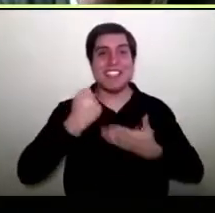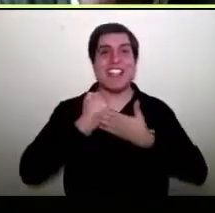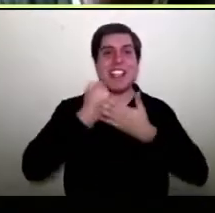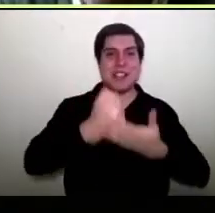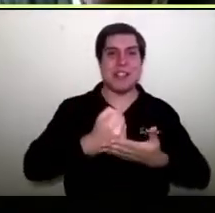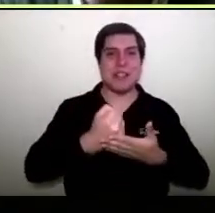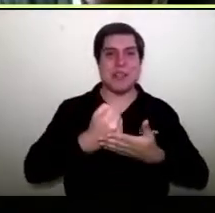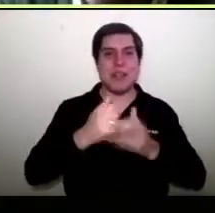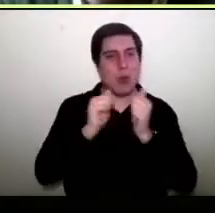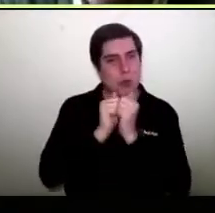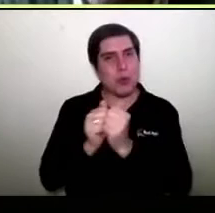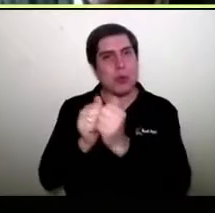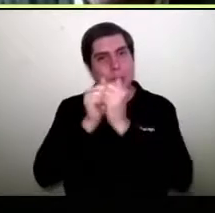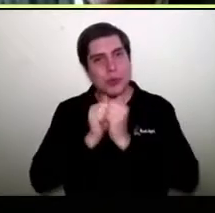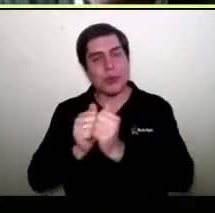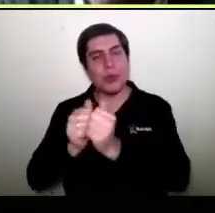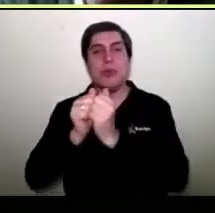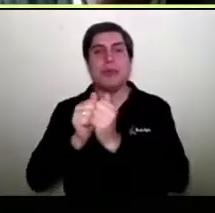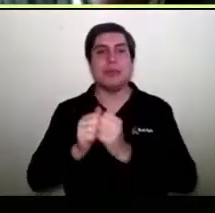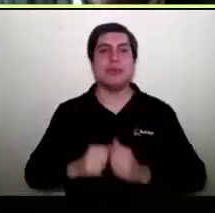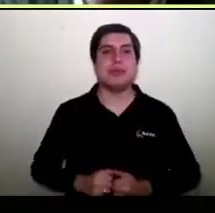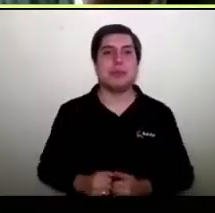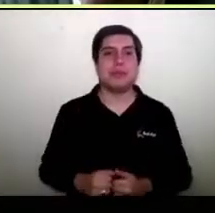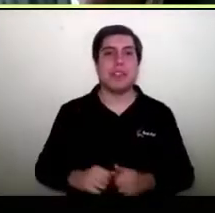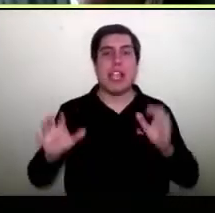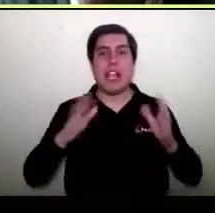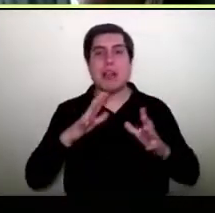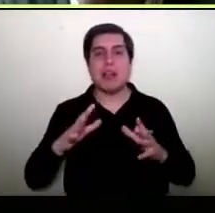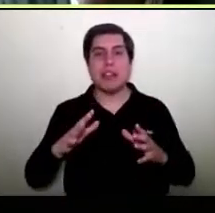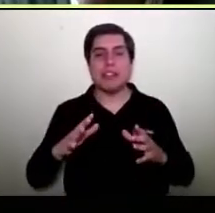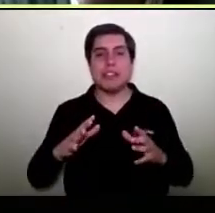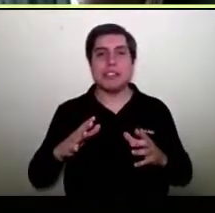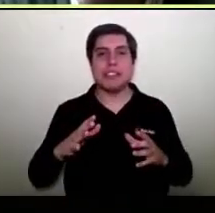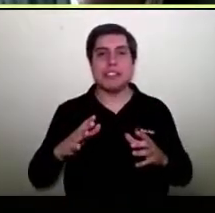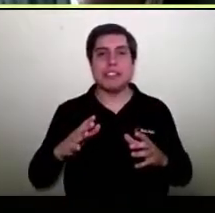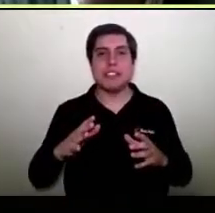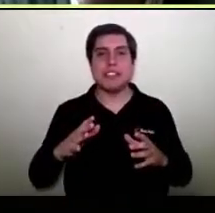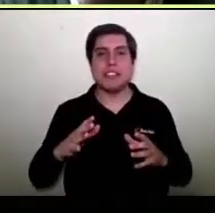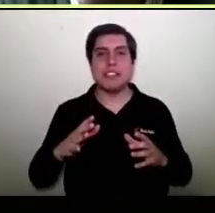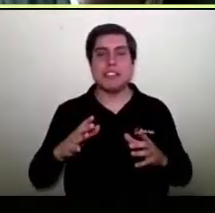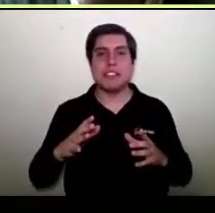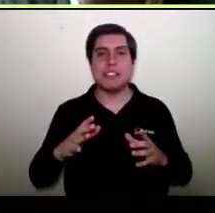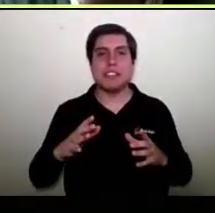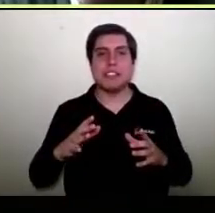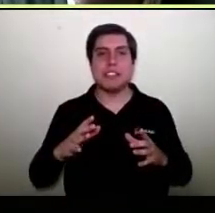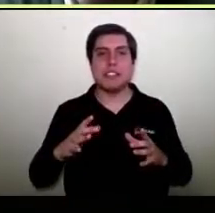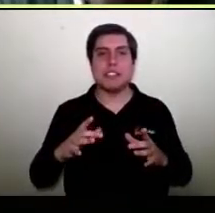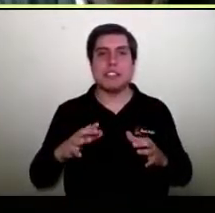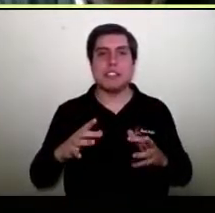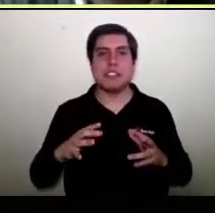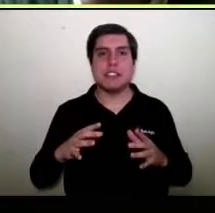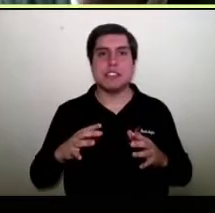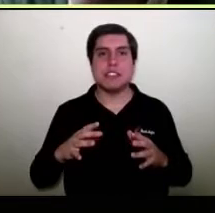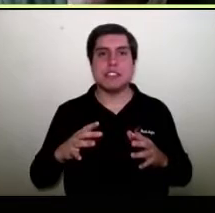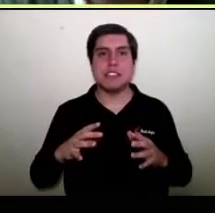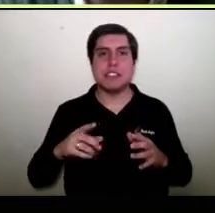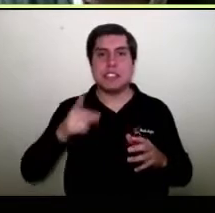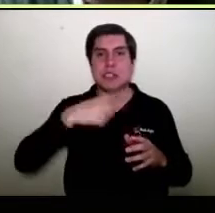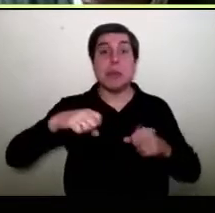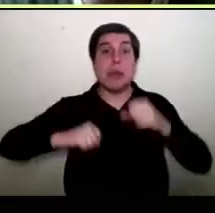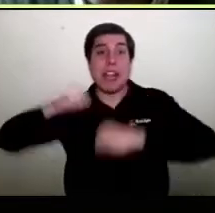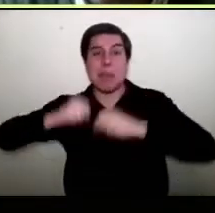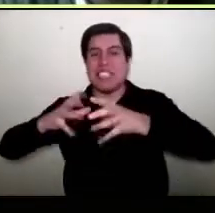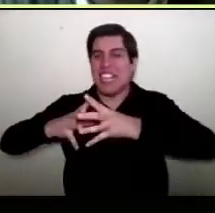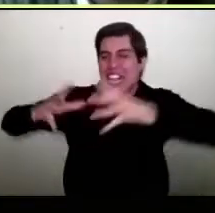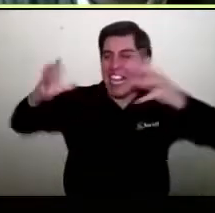acompañarlos en la transformación digital. A lo mejor no somos un market place para las grandes empresas, pero